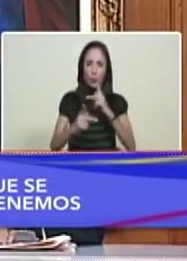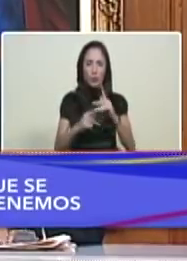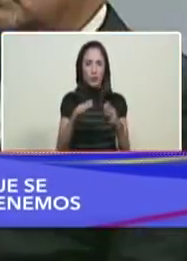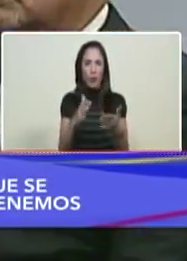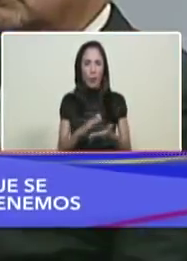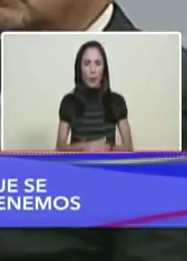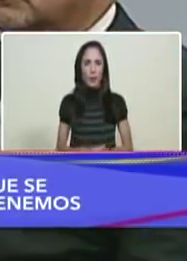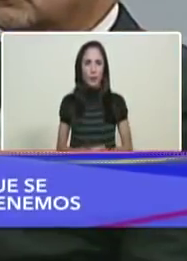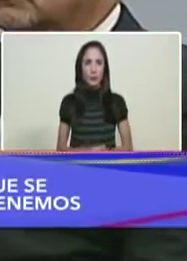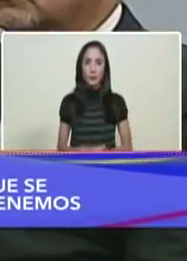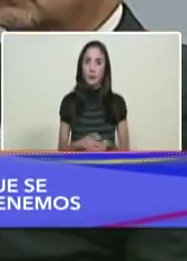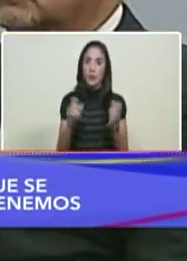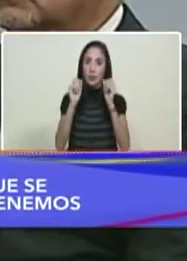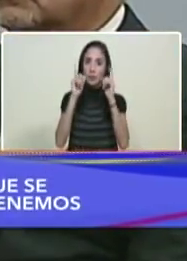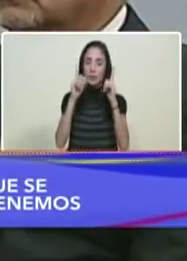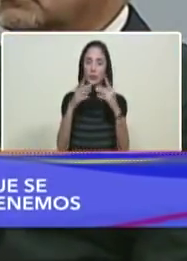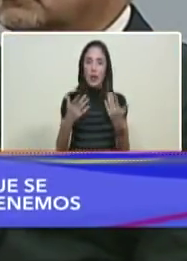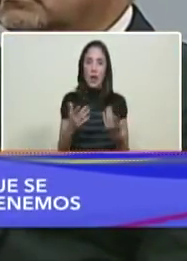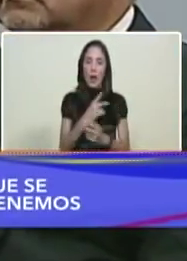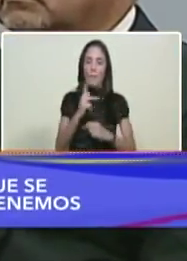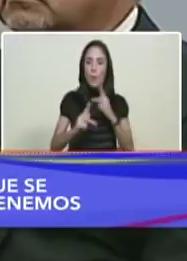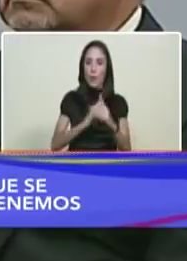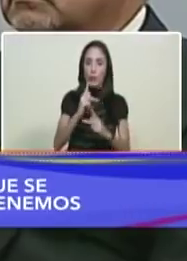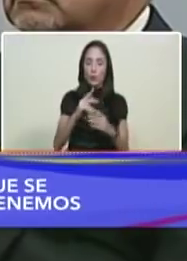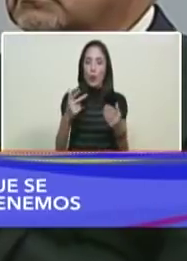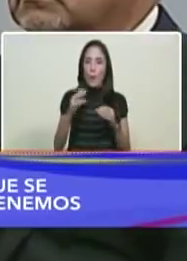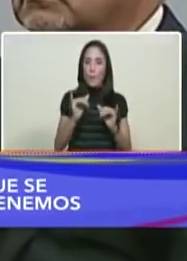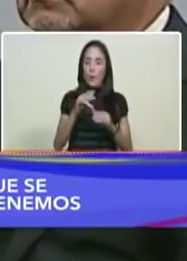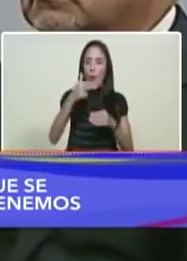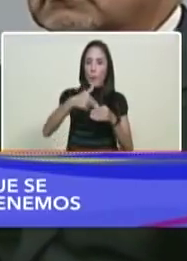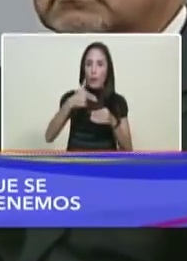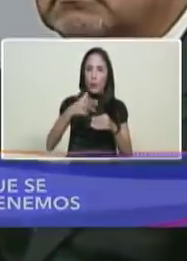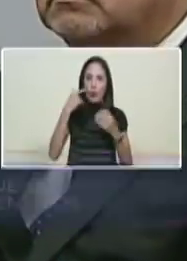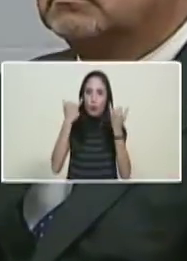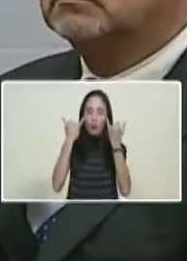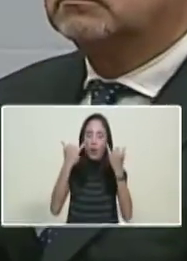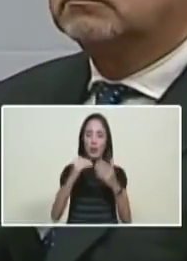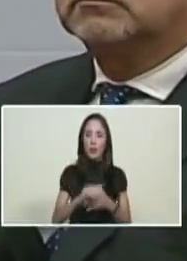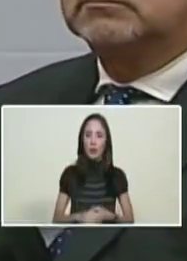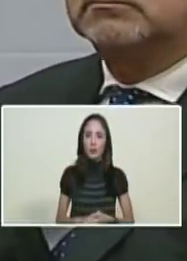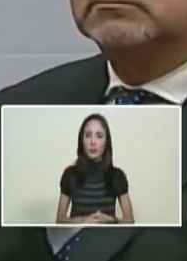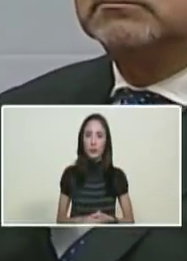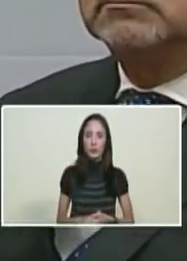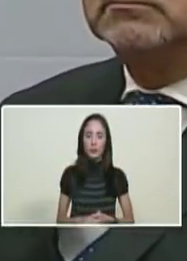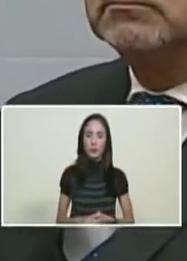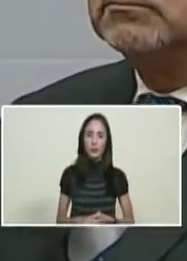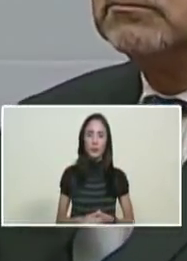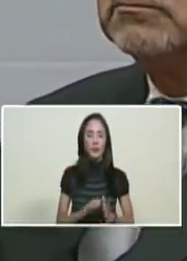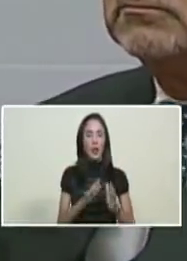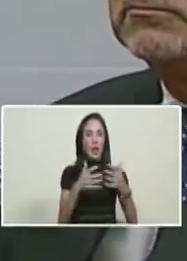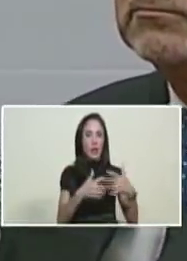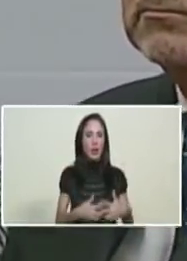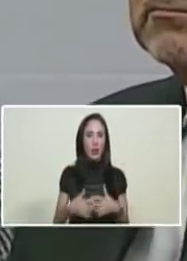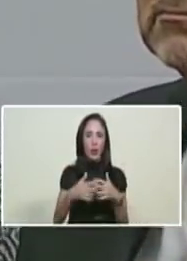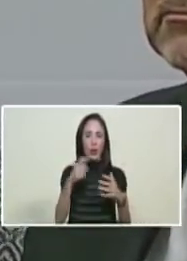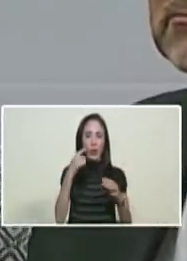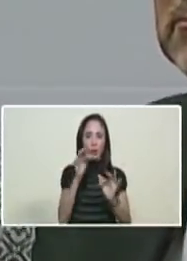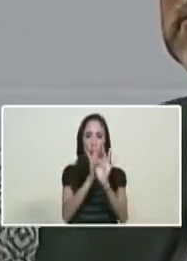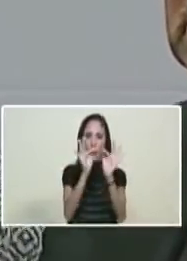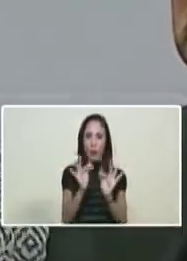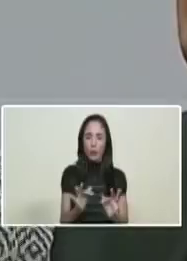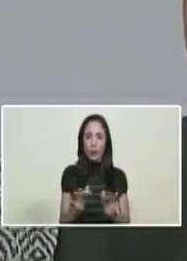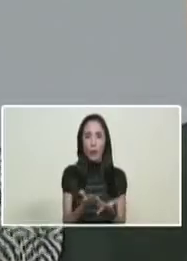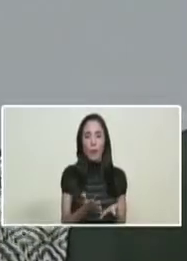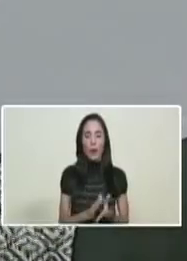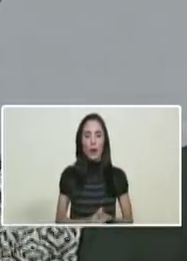la sorpresa que tuvimos con la producción con metodología de fracking en los Estados Unidos que colocó a